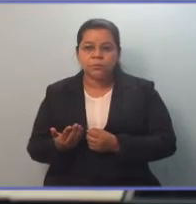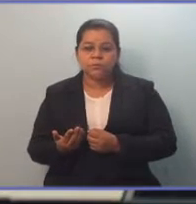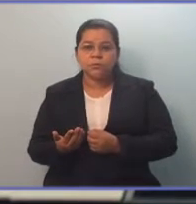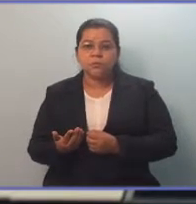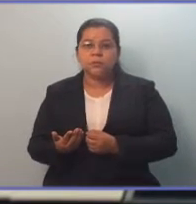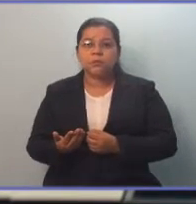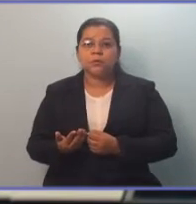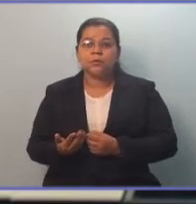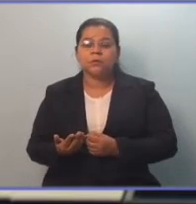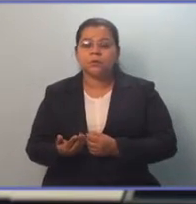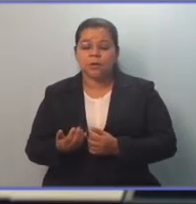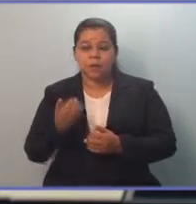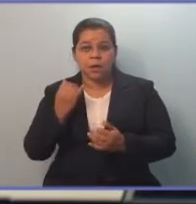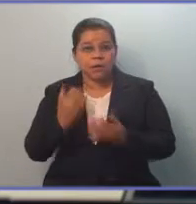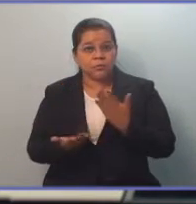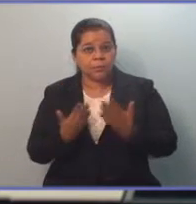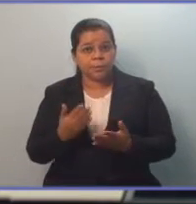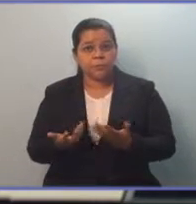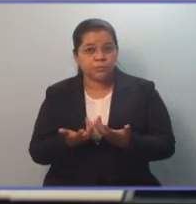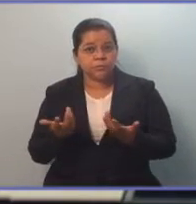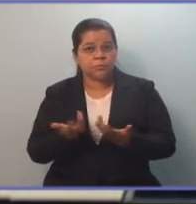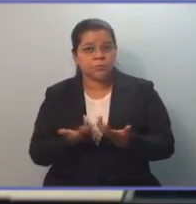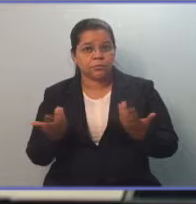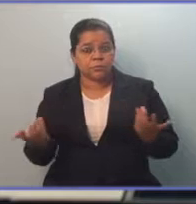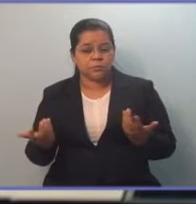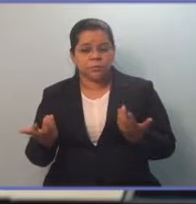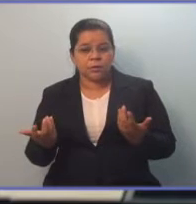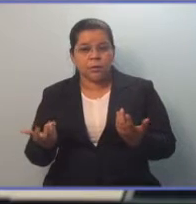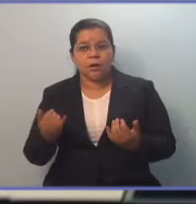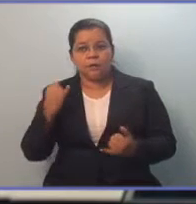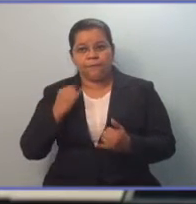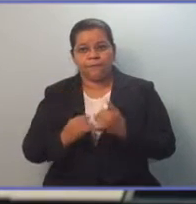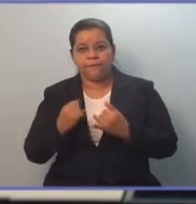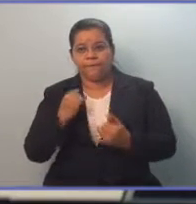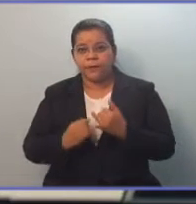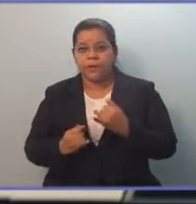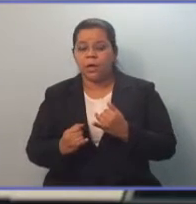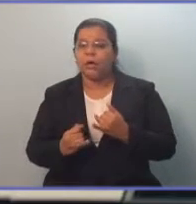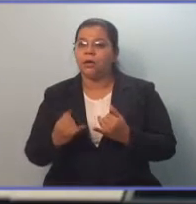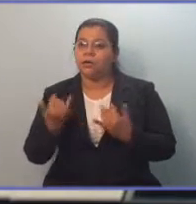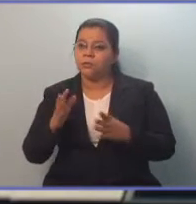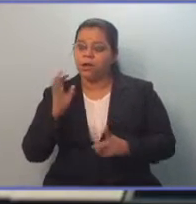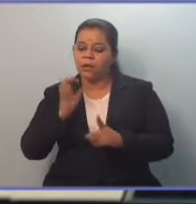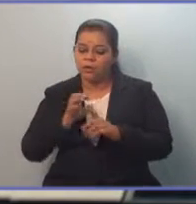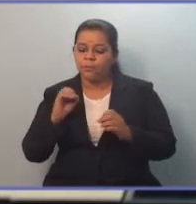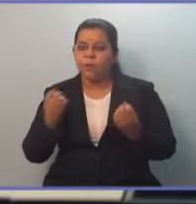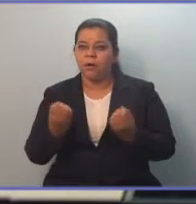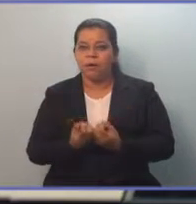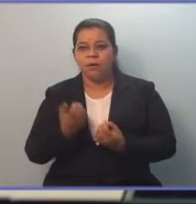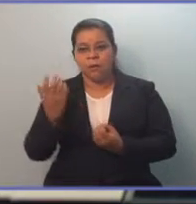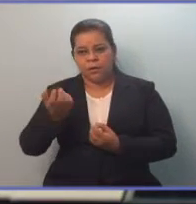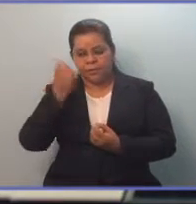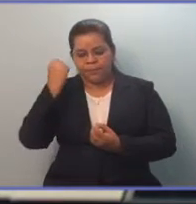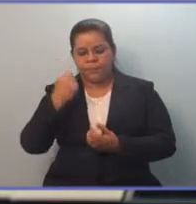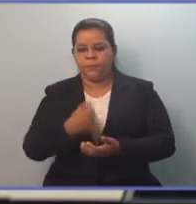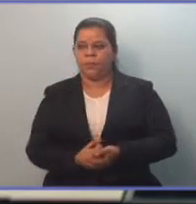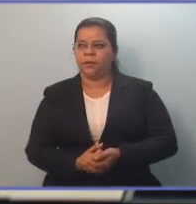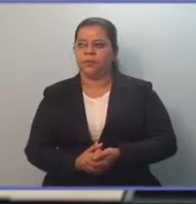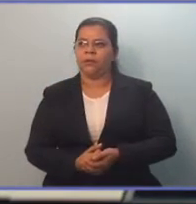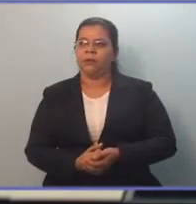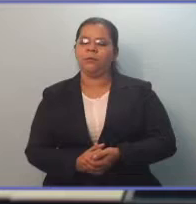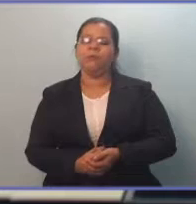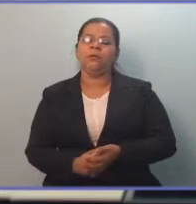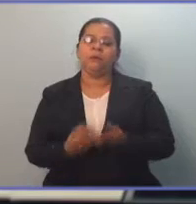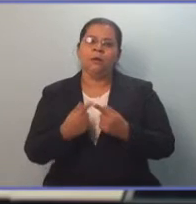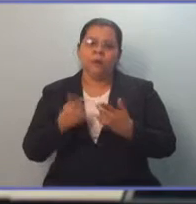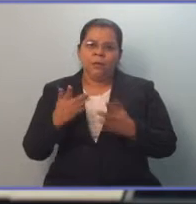al final es el crimen organizado el que va a ganar la batalla. Y